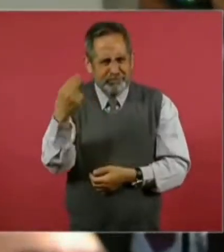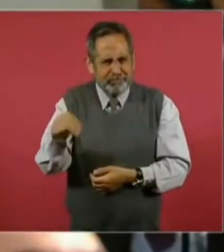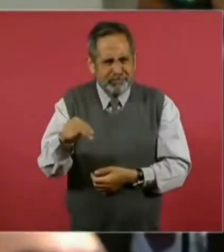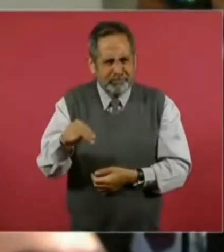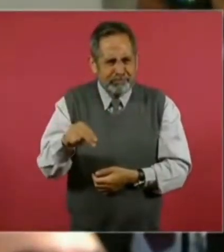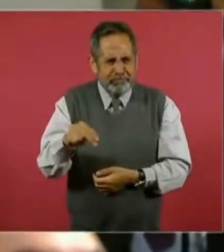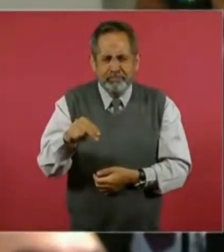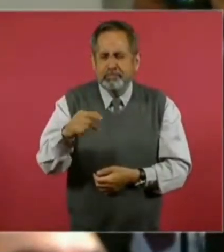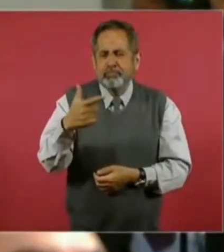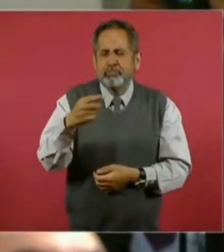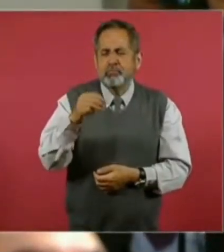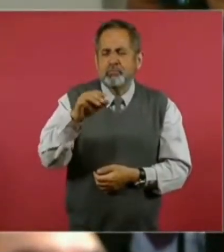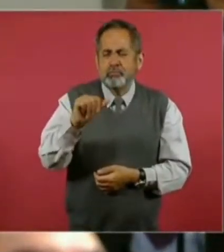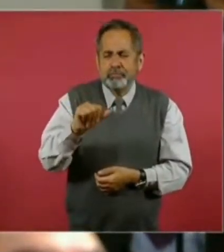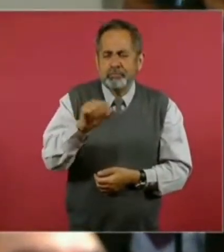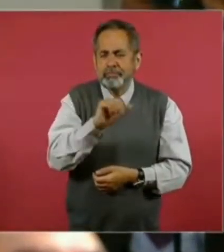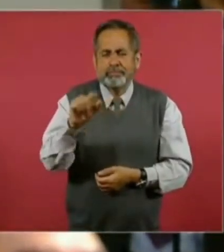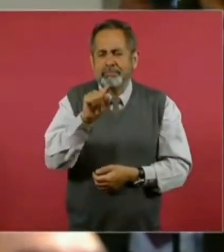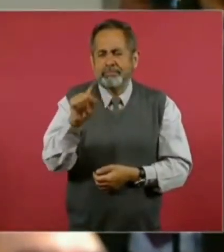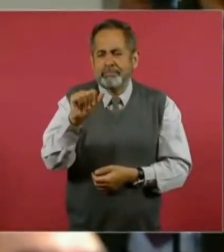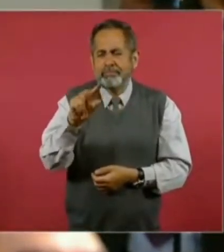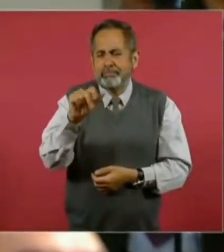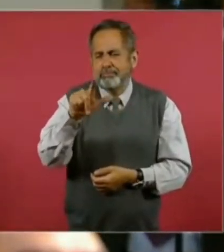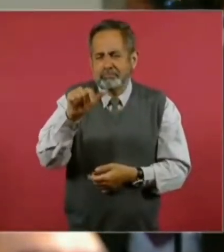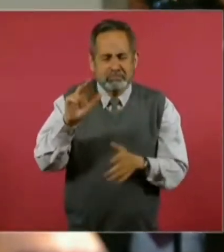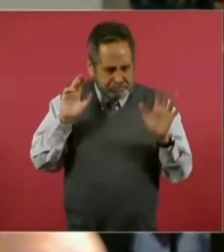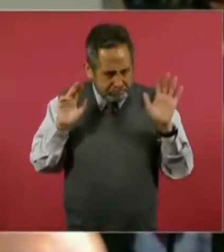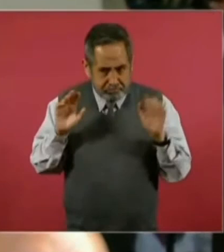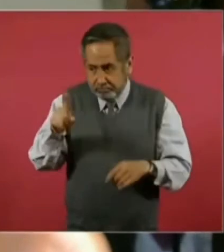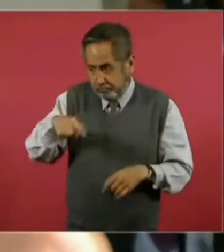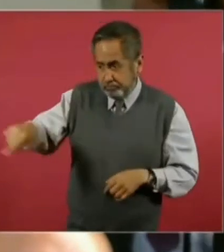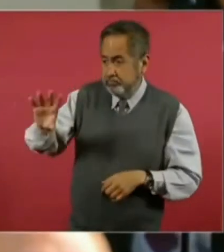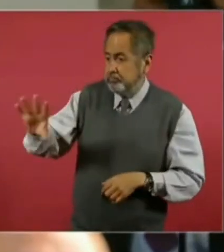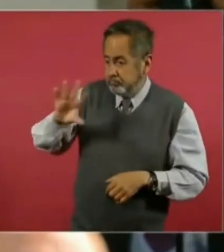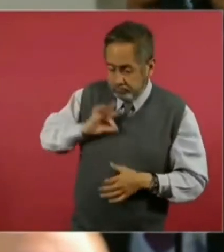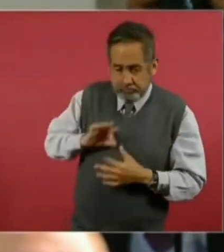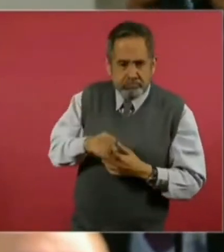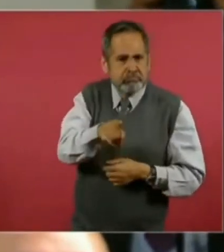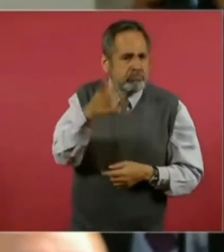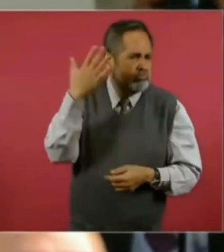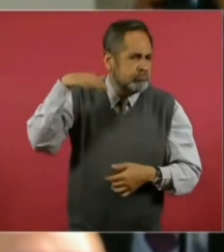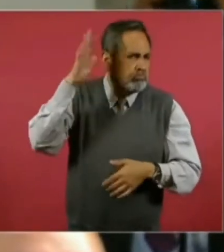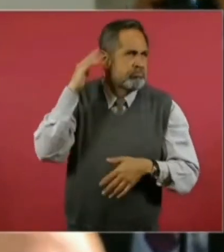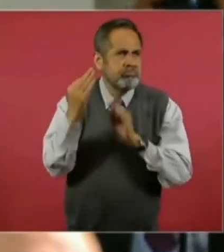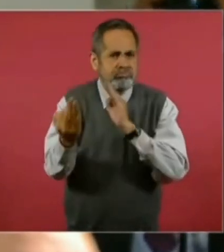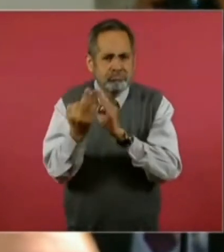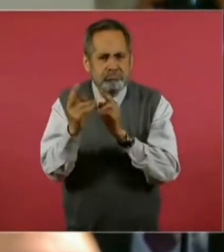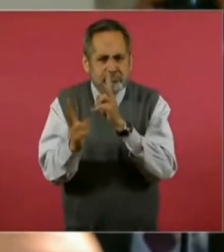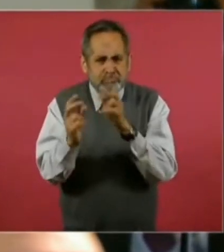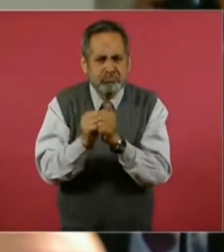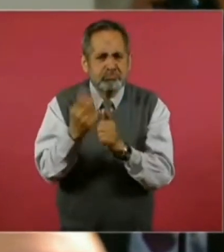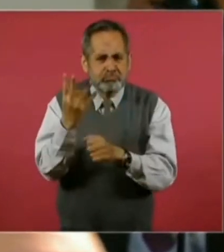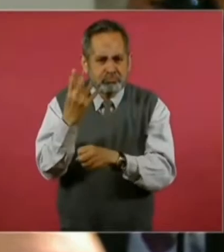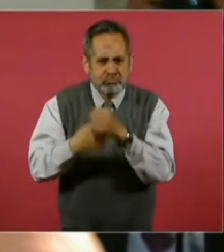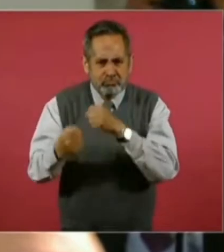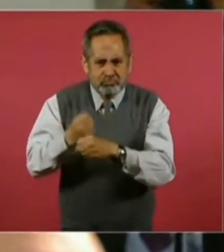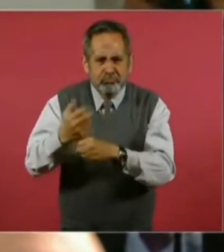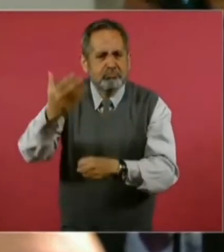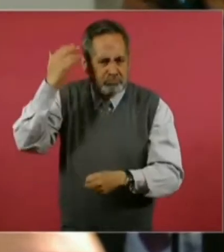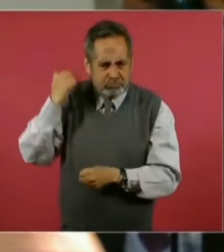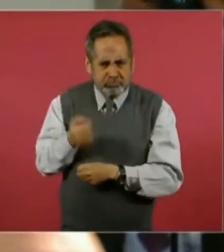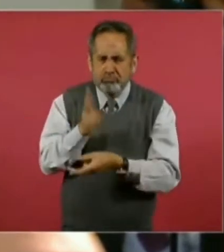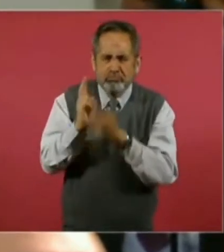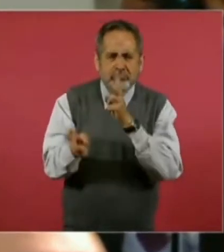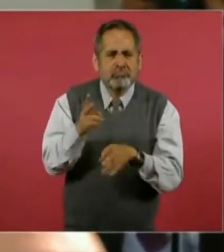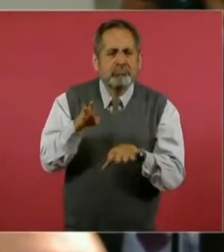La Loma de Zavala. Ellos me dicen que se vieron con usted hace cuatro años y que le plantearon